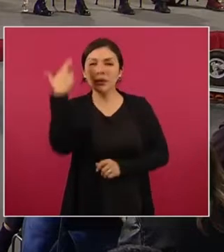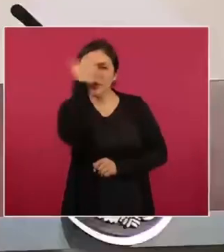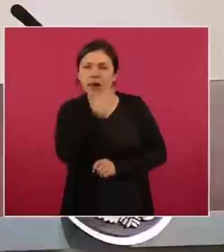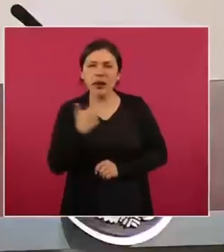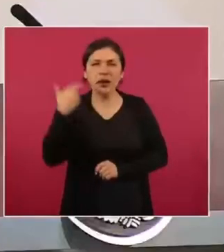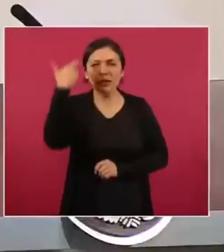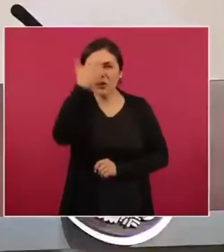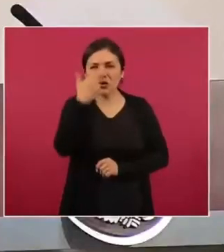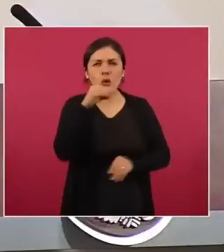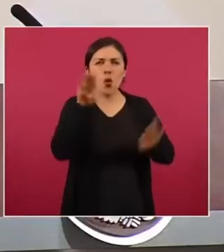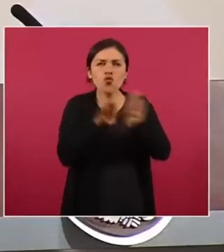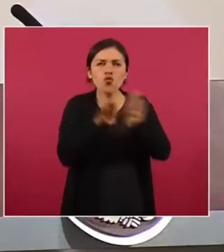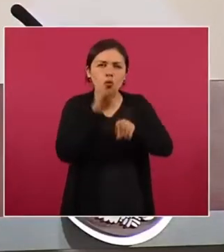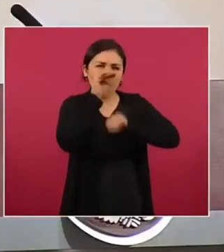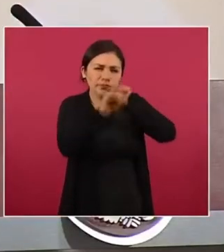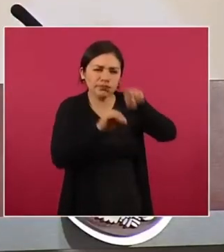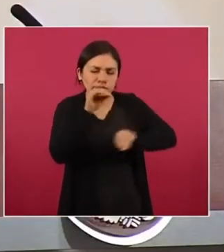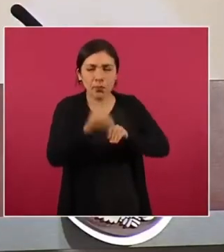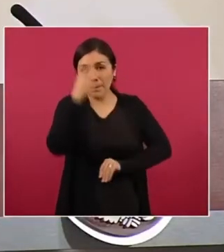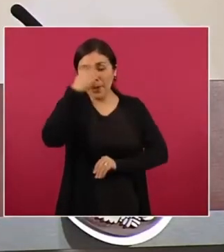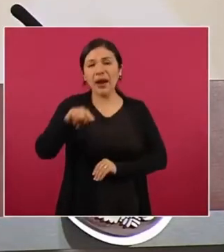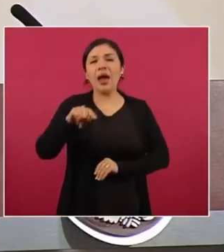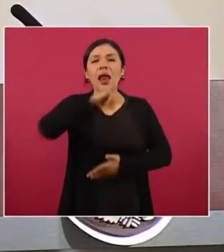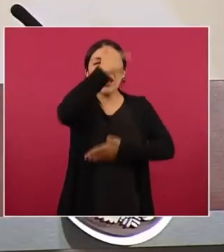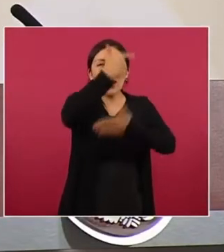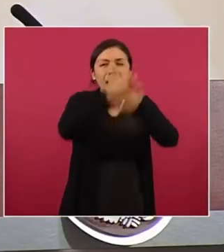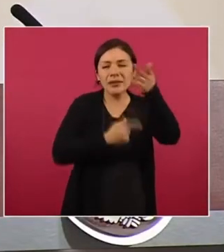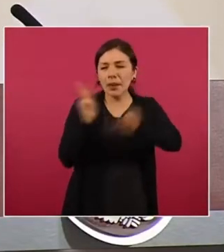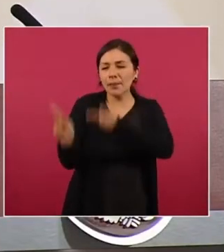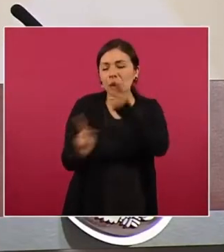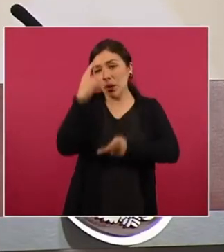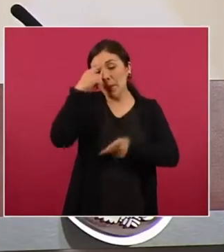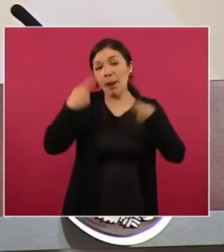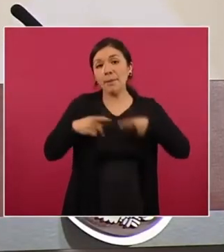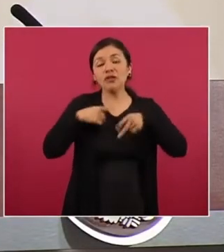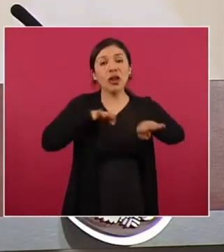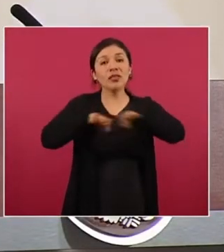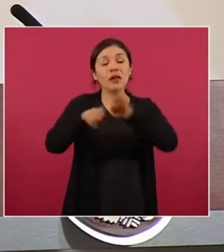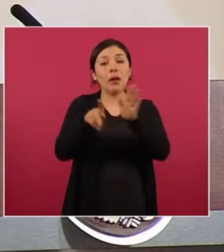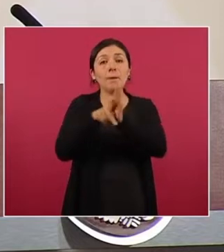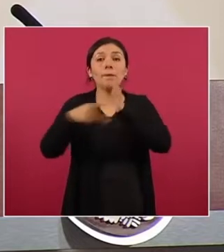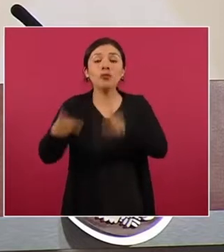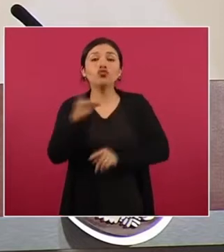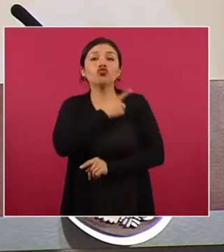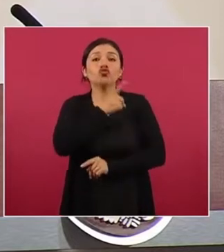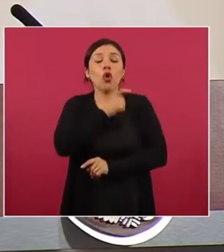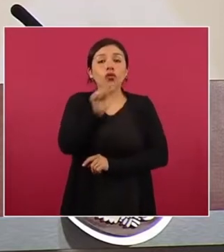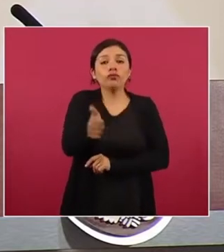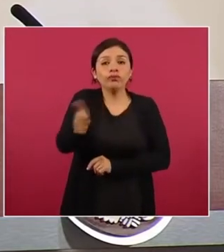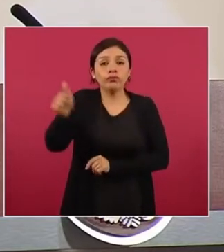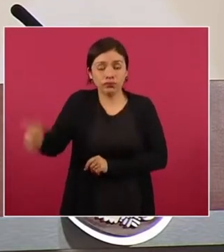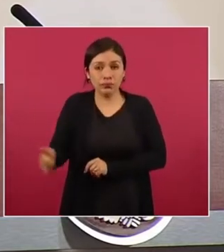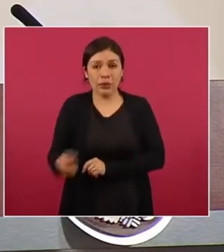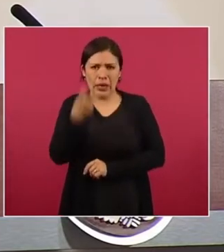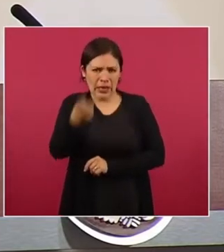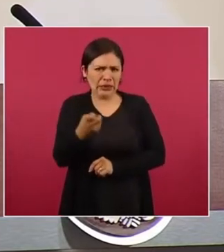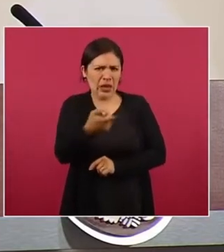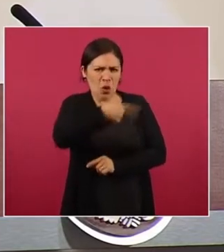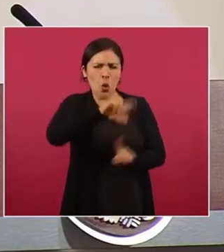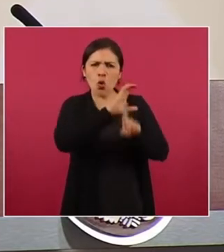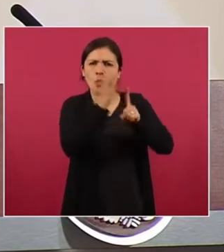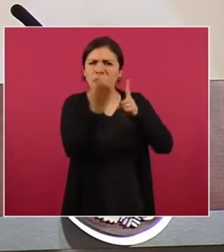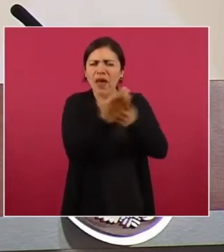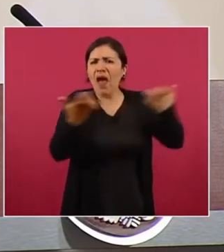y configuración del censo de periodistas por cuenta propia. Las tareas de este comité son sencillas,